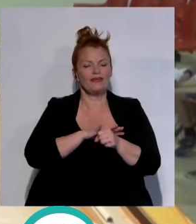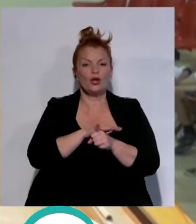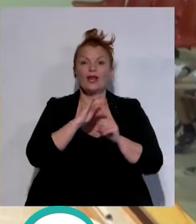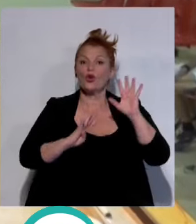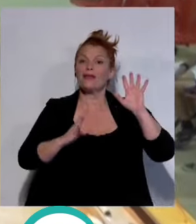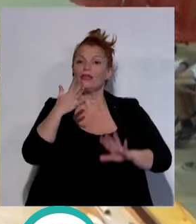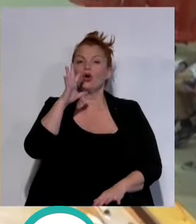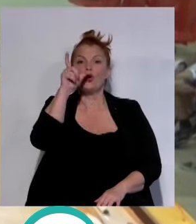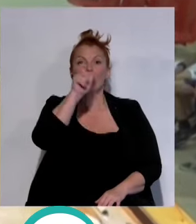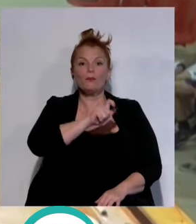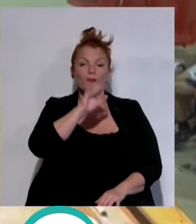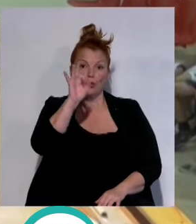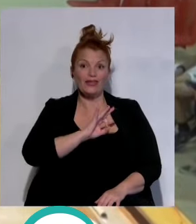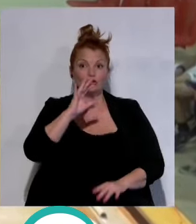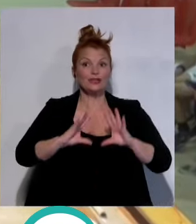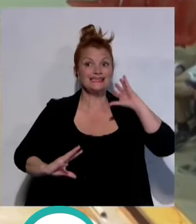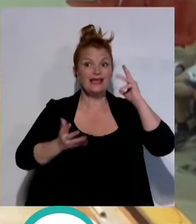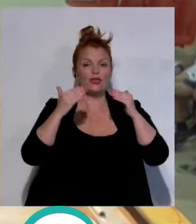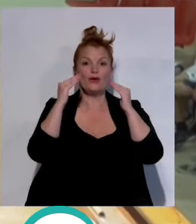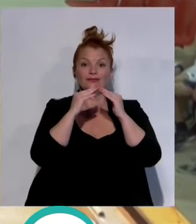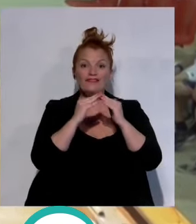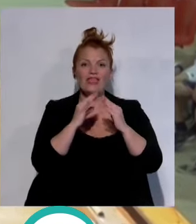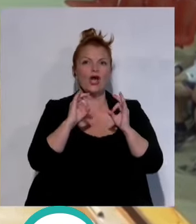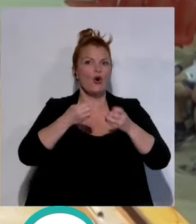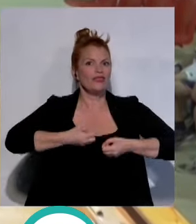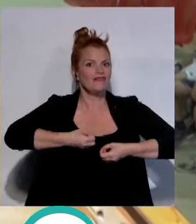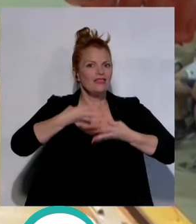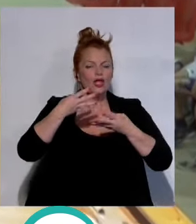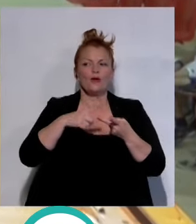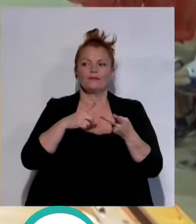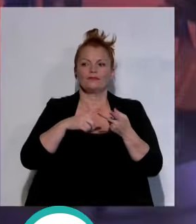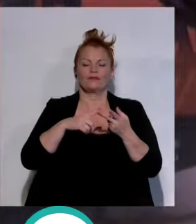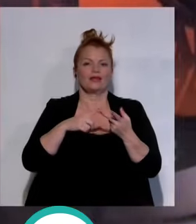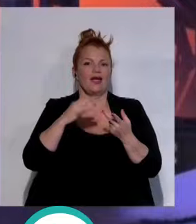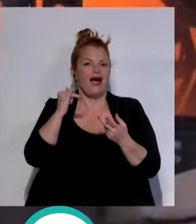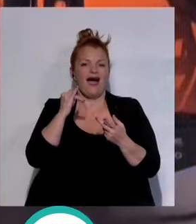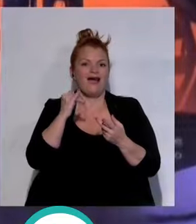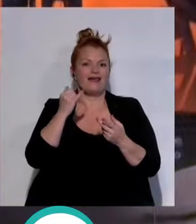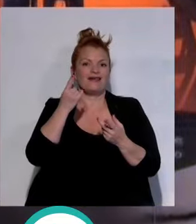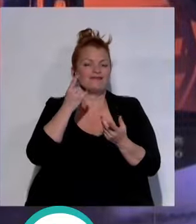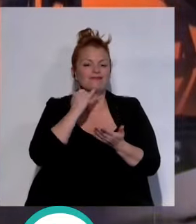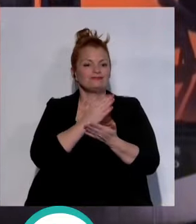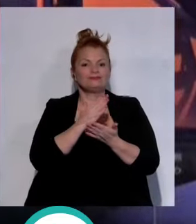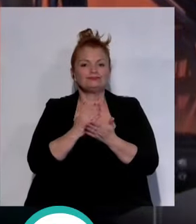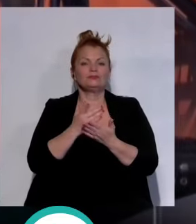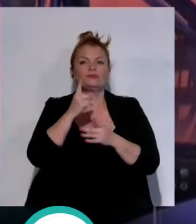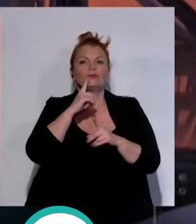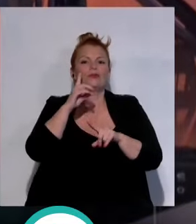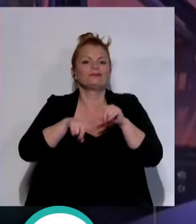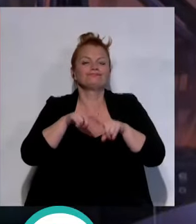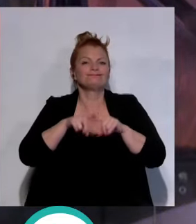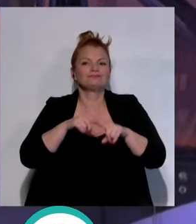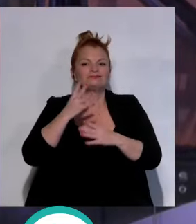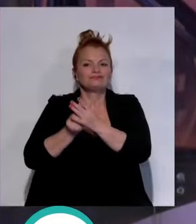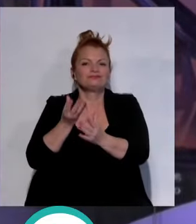95% de los incendios en viviendas y edificios tienen la mano del hombre detrás y que en gran parte se deben a imprudencias